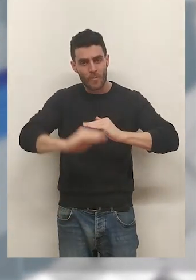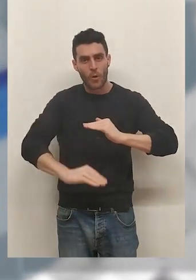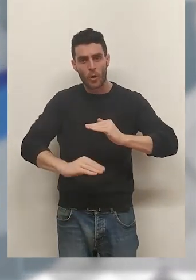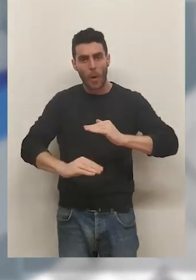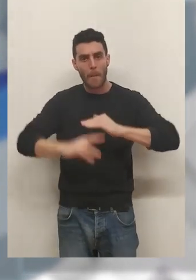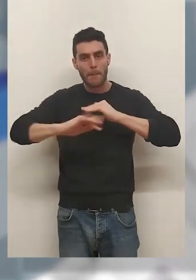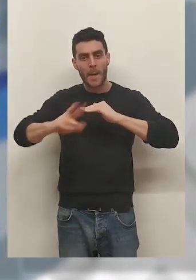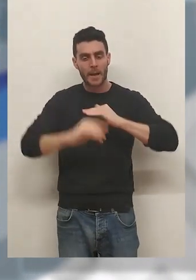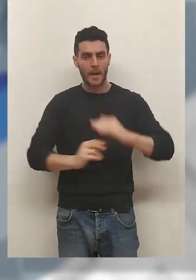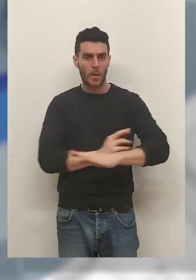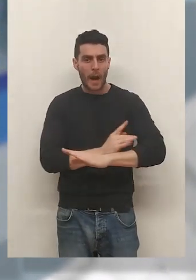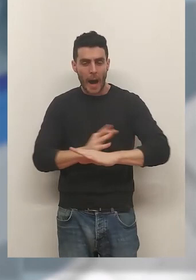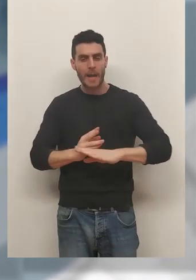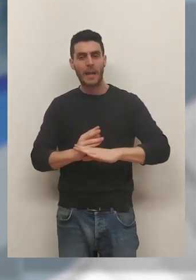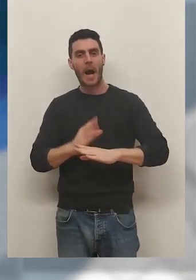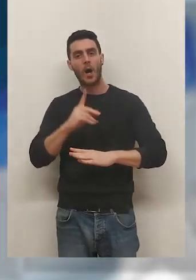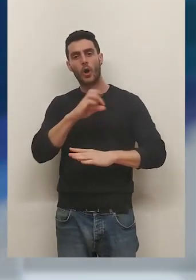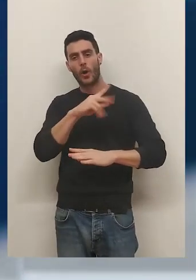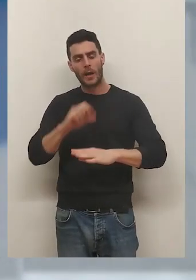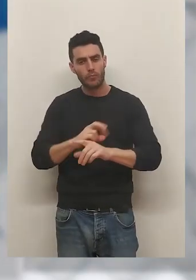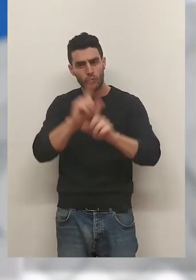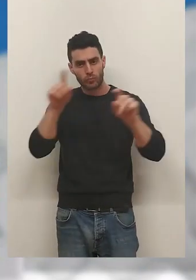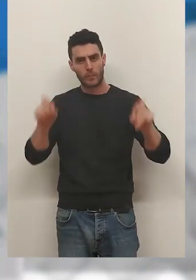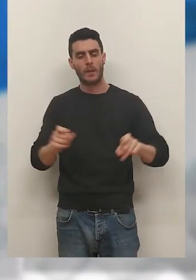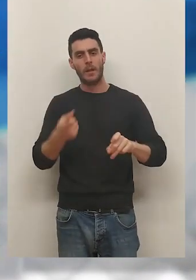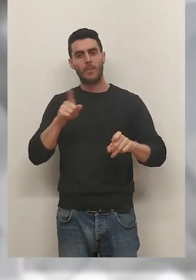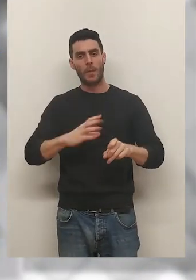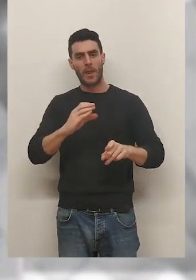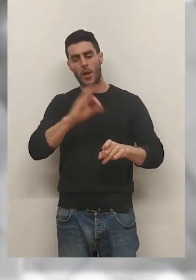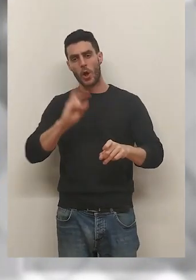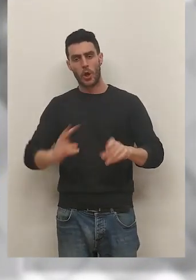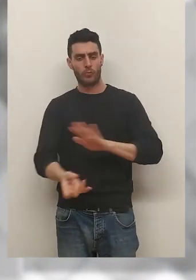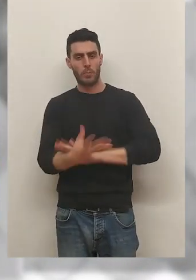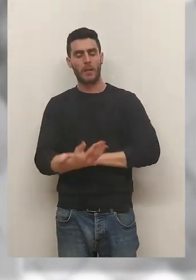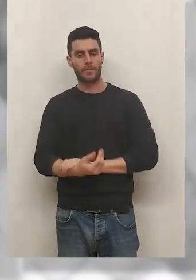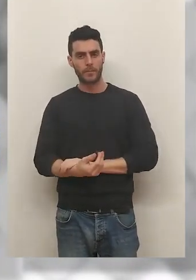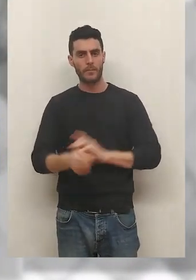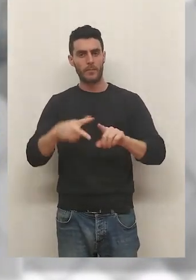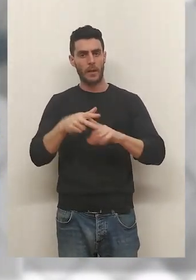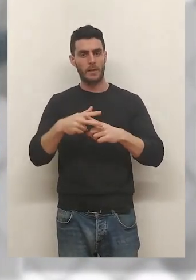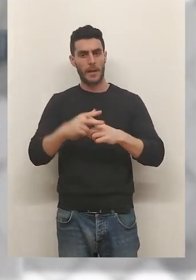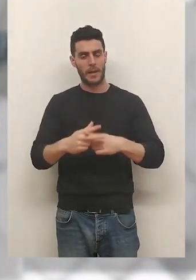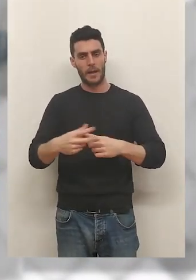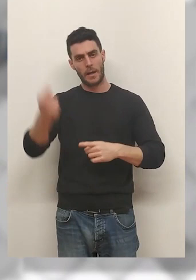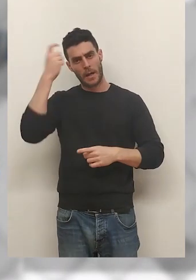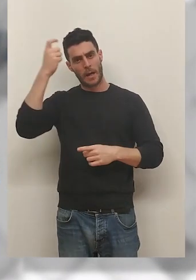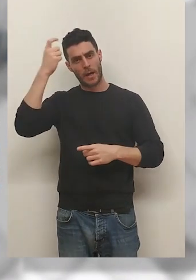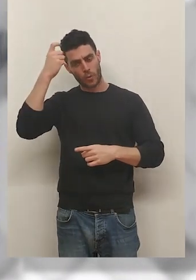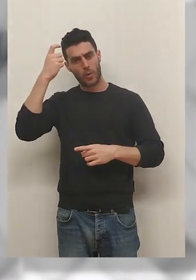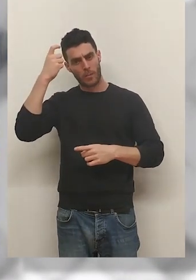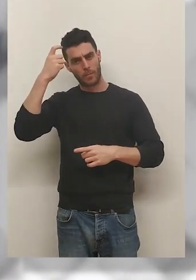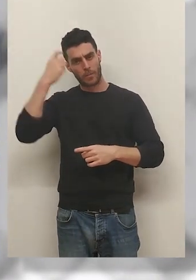algas y corales y la generación de dióxido de carbono. En el taller los alumnos lo que hacen es